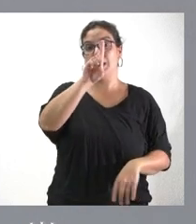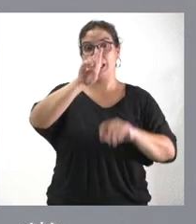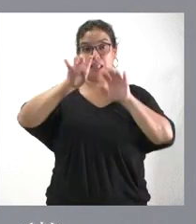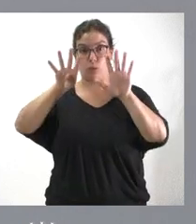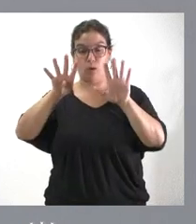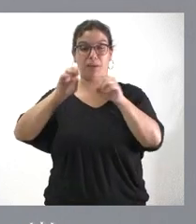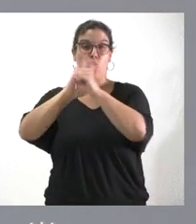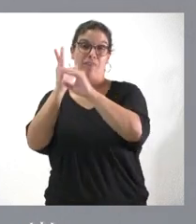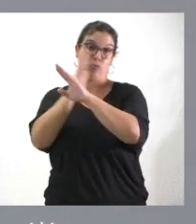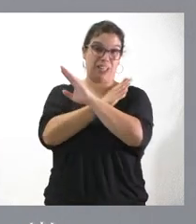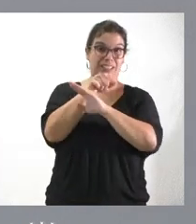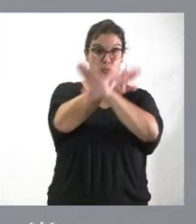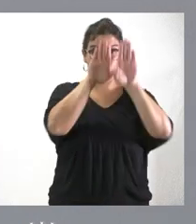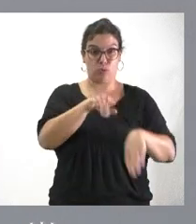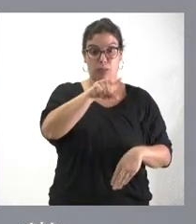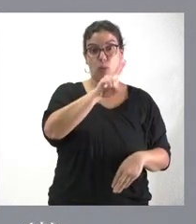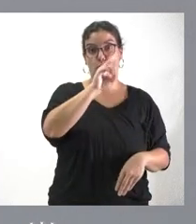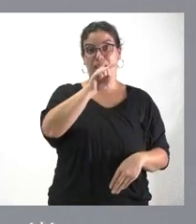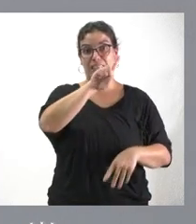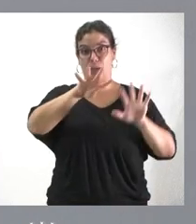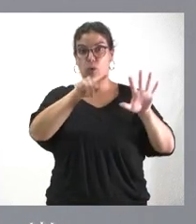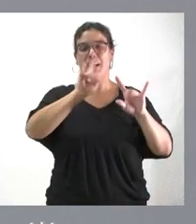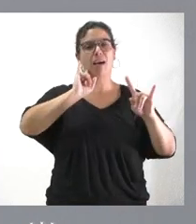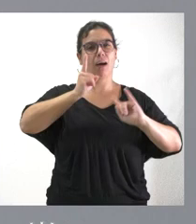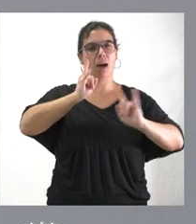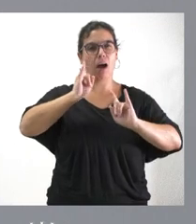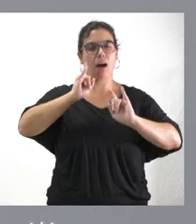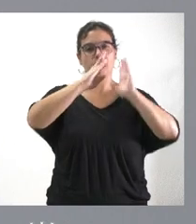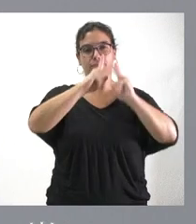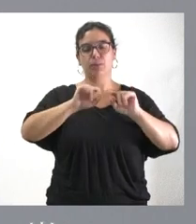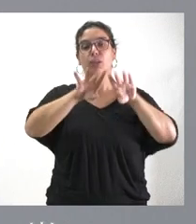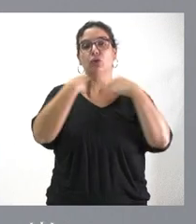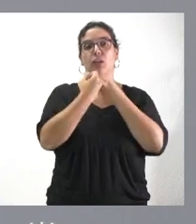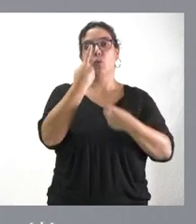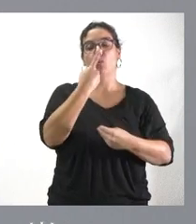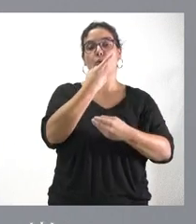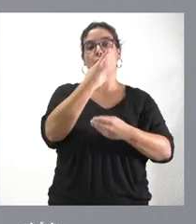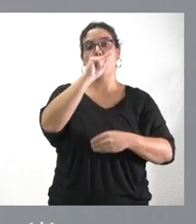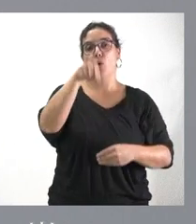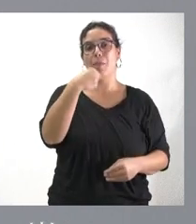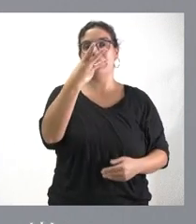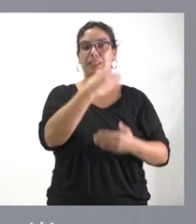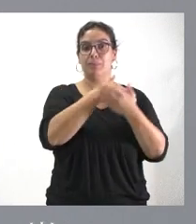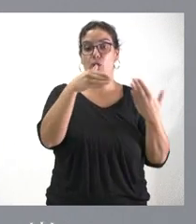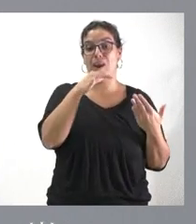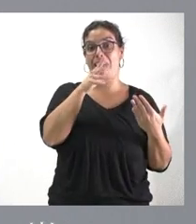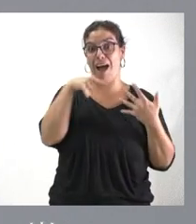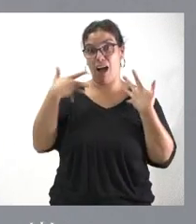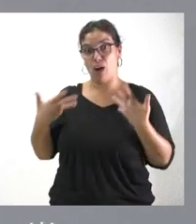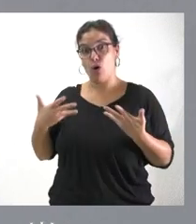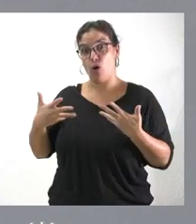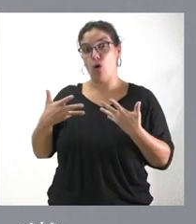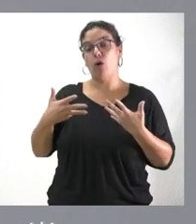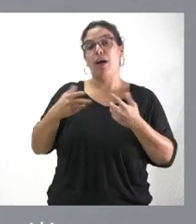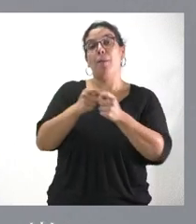previo a la pandemia, las llamadas ascendieron a 1,3 millones y ahora hablamos de un incremento del 8